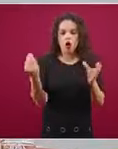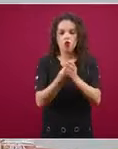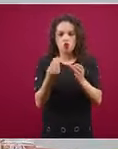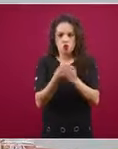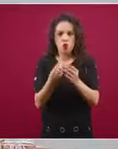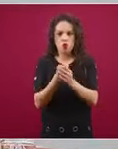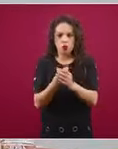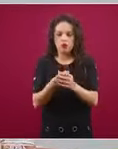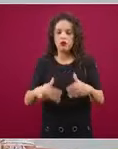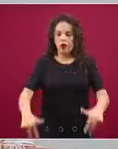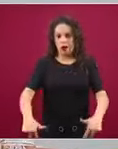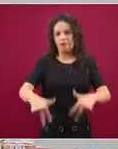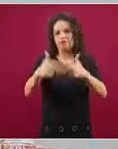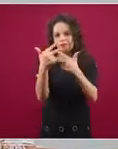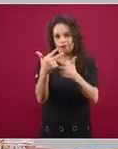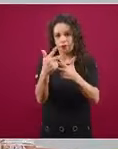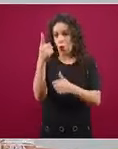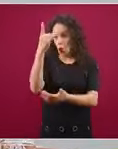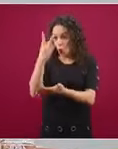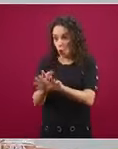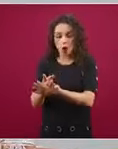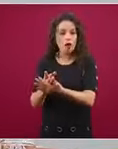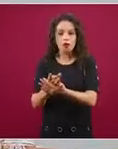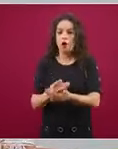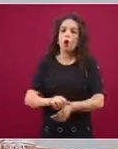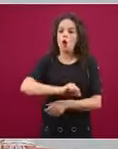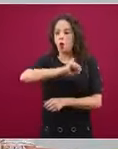también con otros servidores públicos.